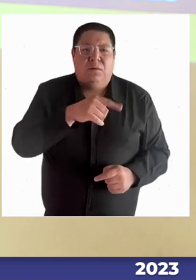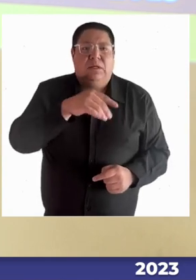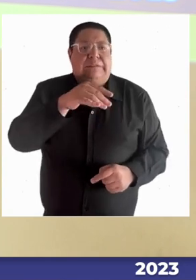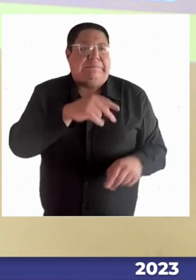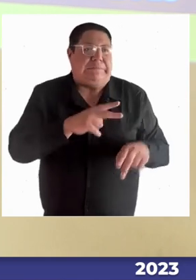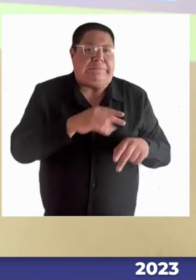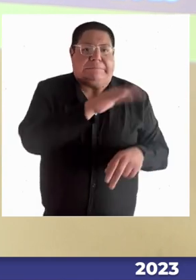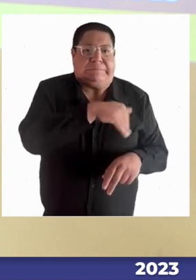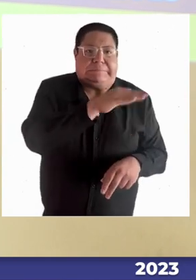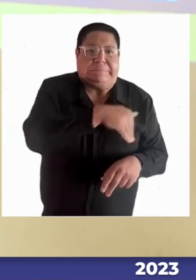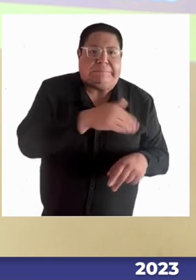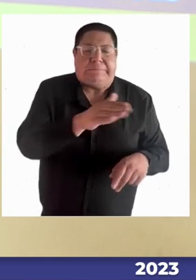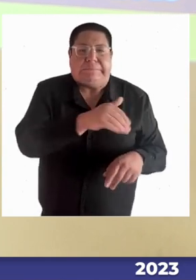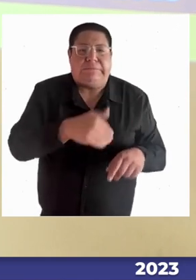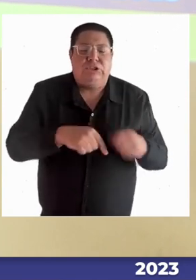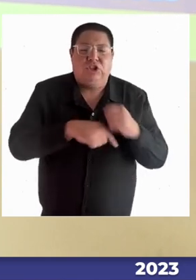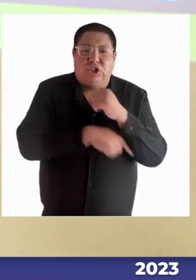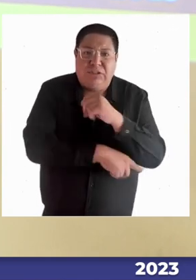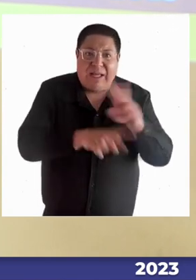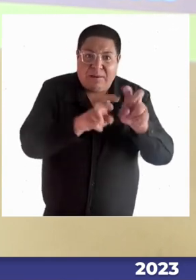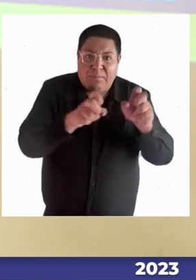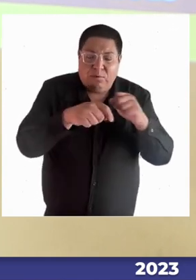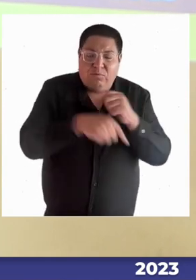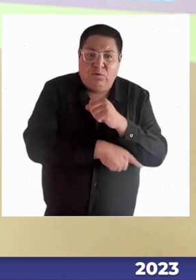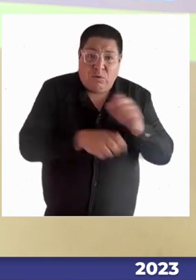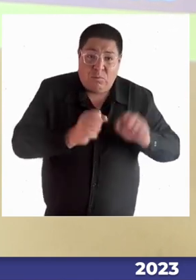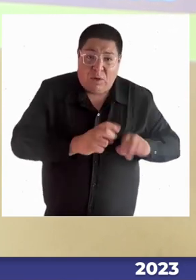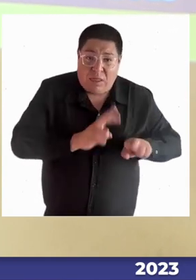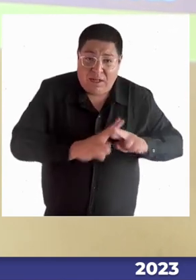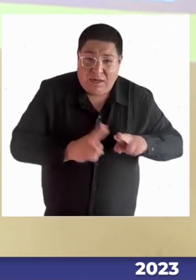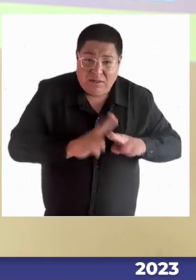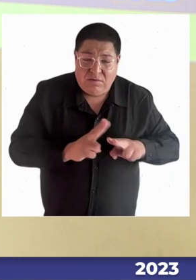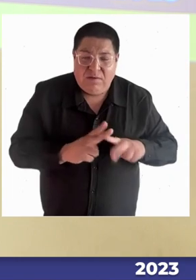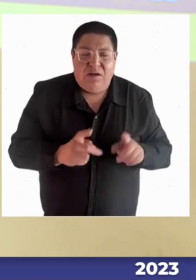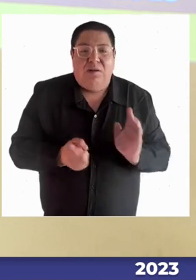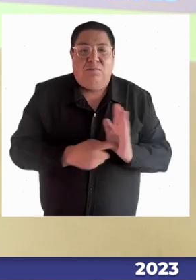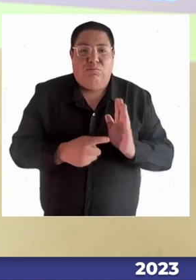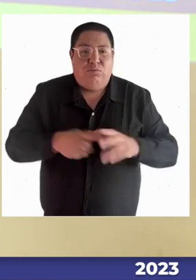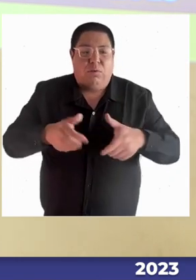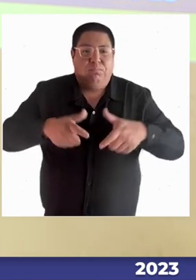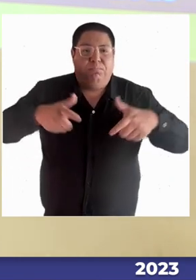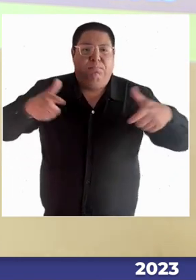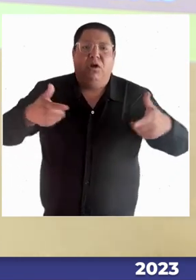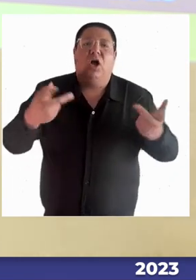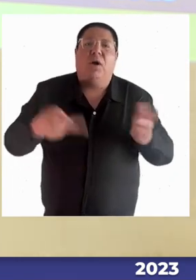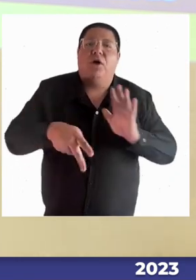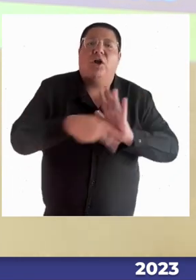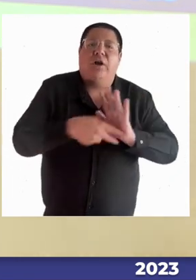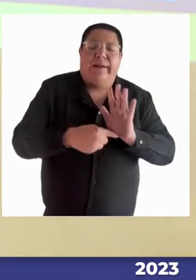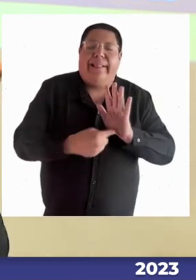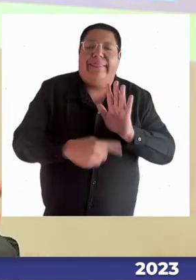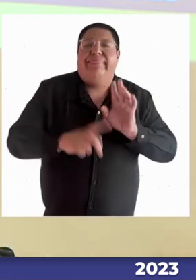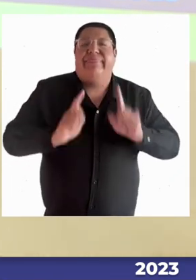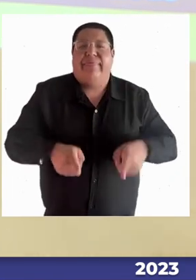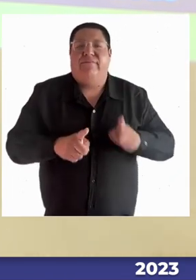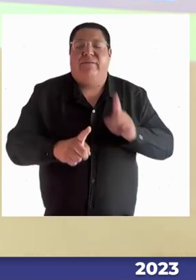naturalmente también una conducta que tenga que ver con la inclusión de todas las personas en nuestra sociedad? Se decía aquí, al principio